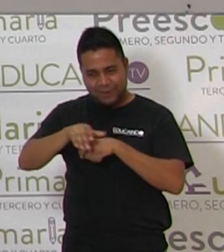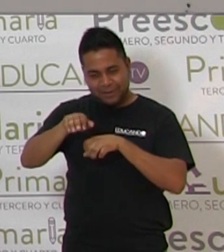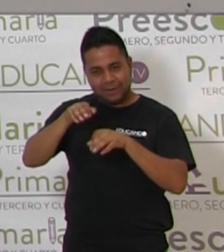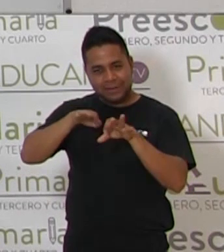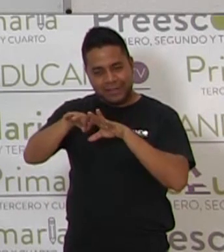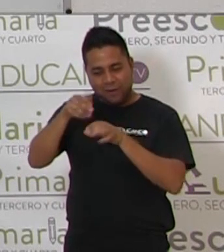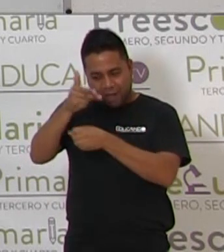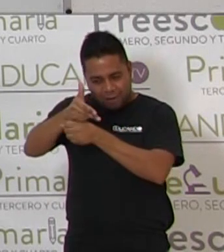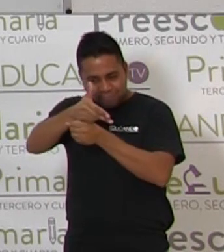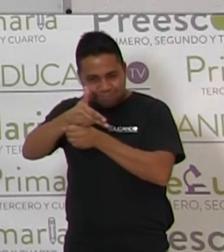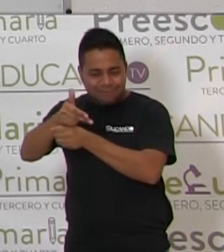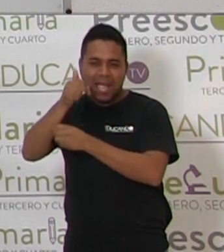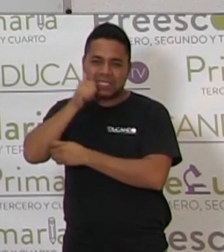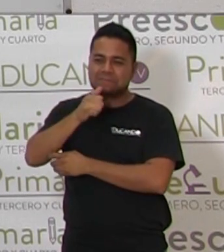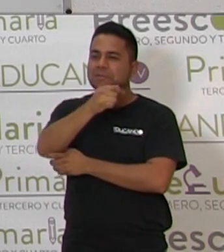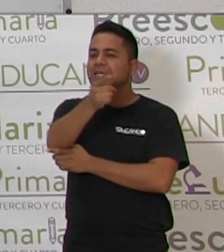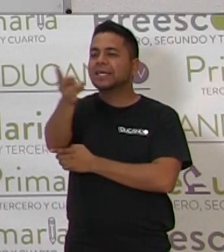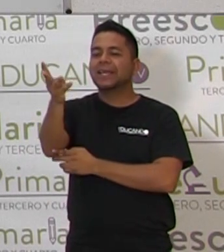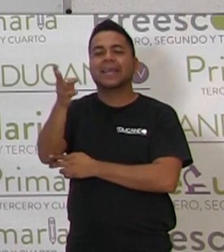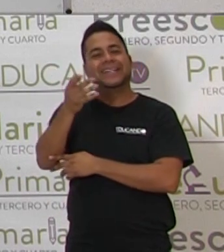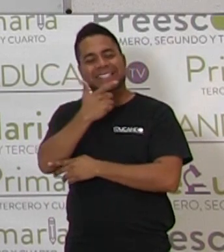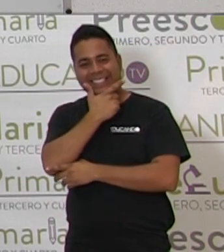de Educando TV siempre está sonriendo.